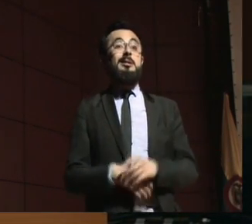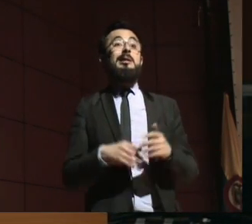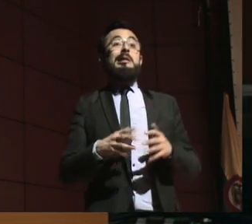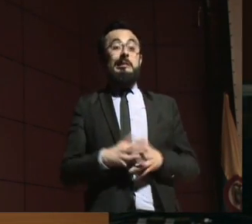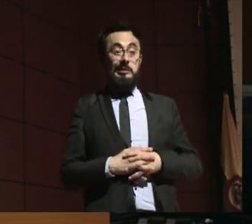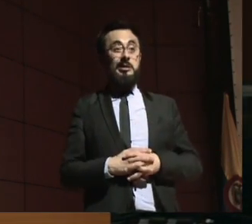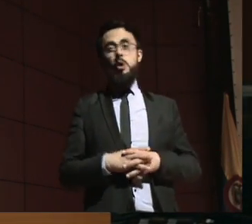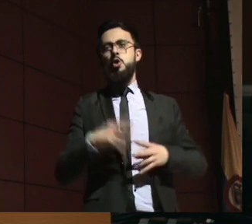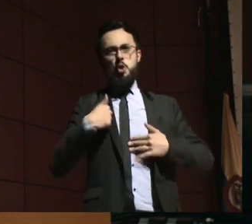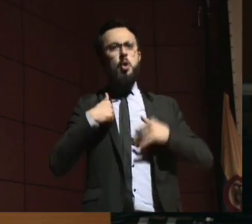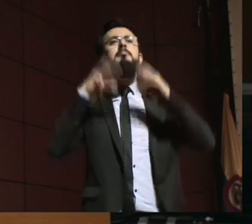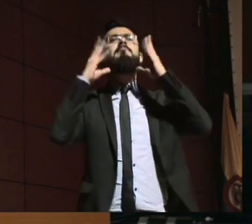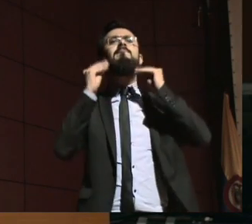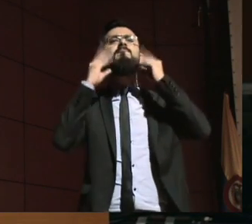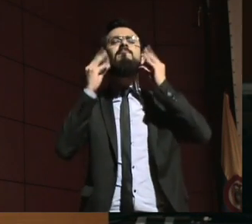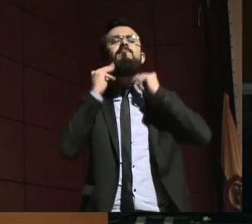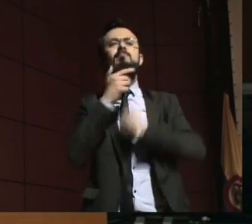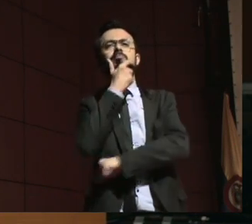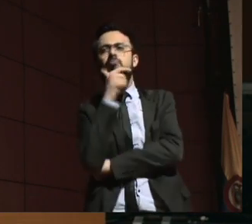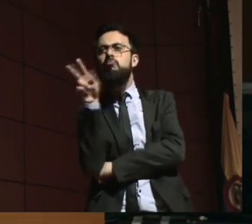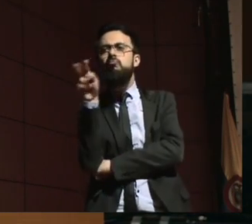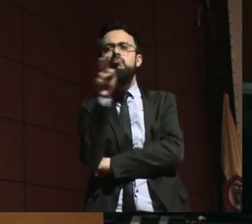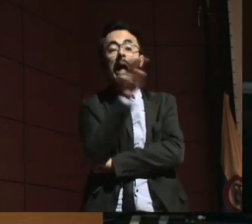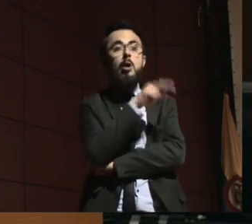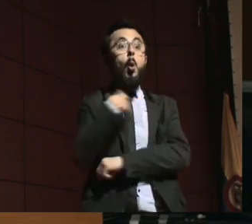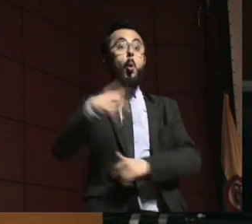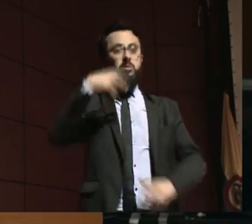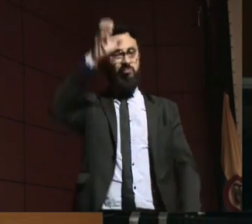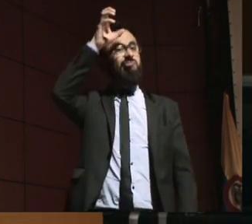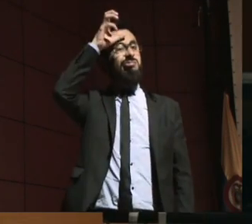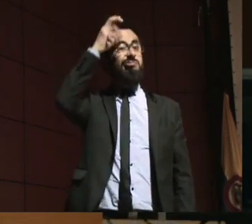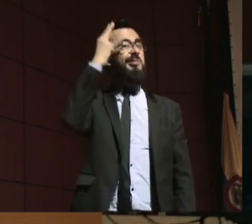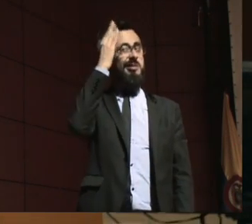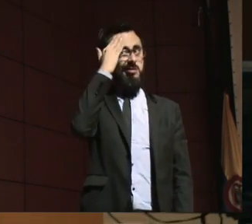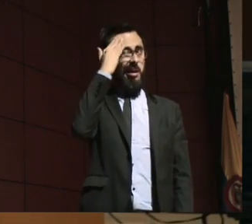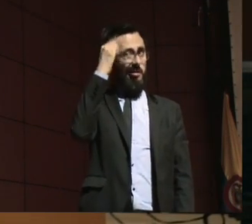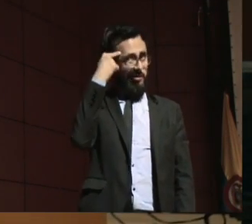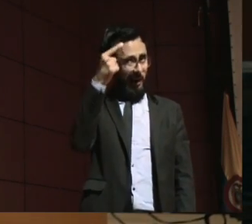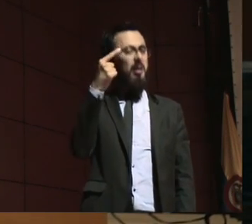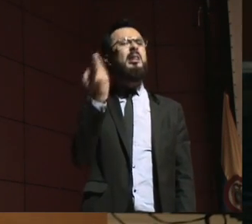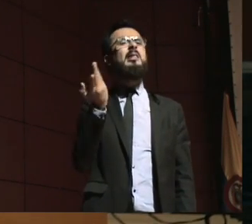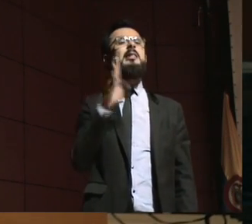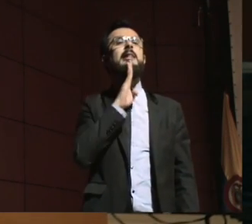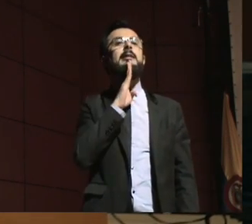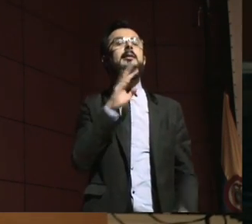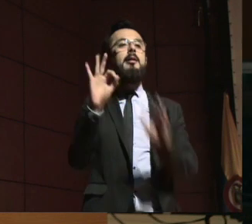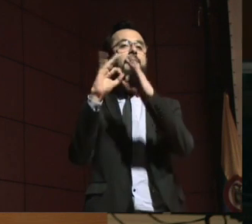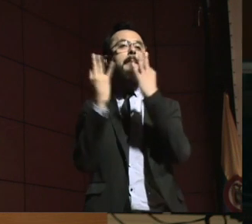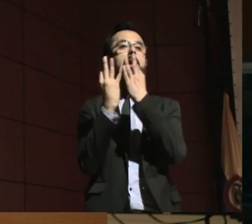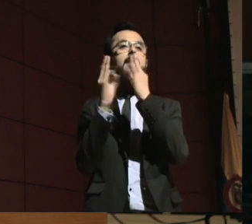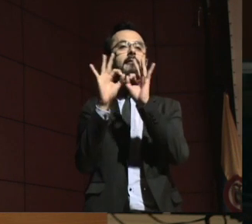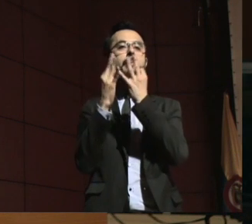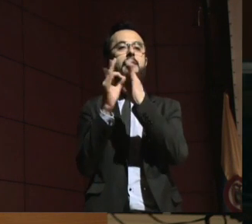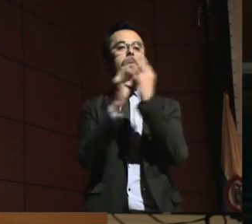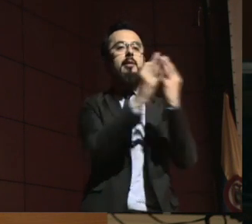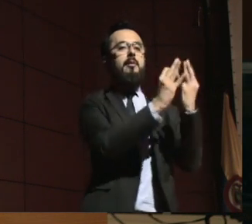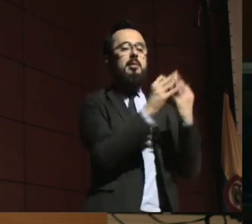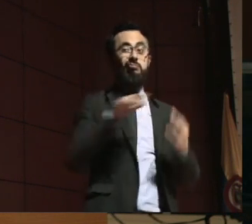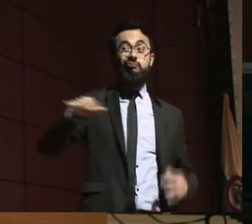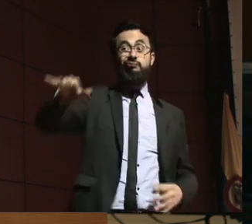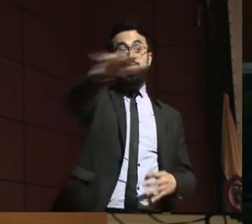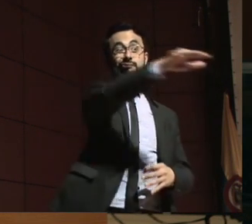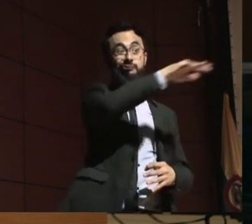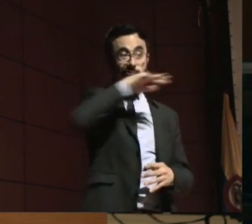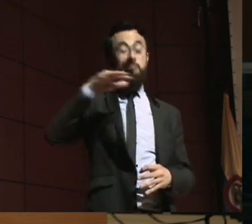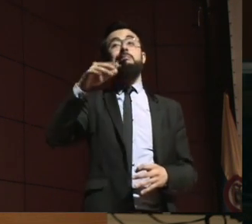alto en el entorno familiar, y sobre todo con estas personas con discapacidades más altas y que